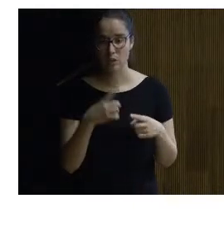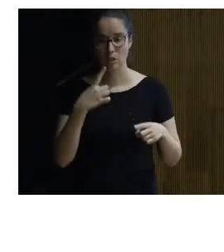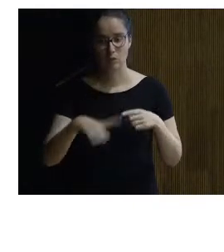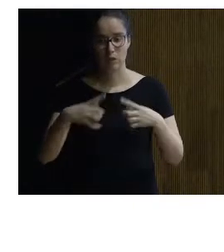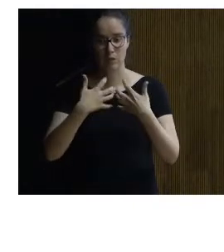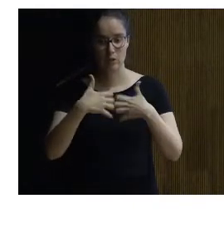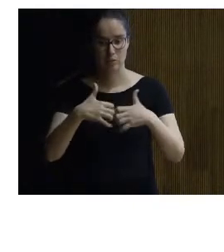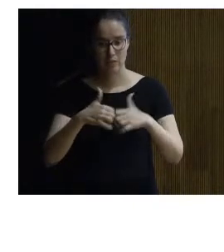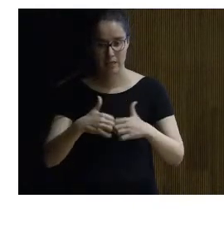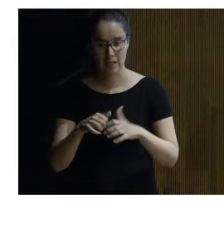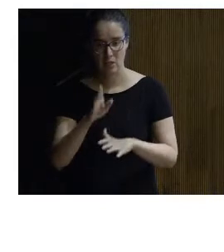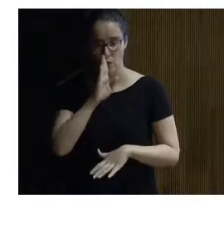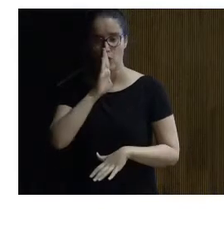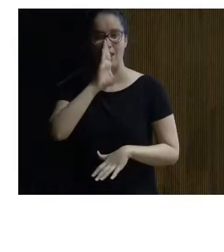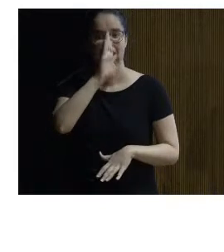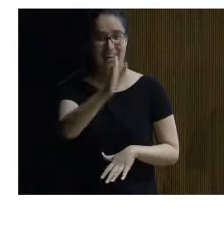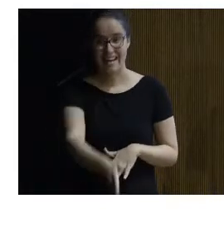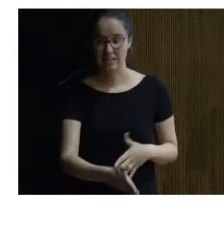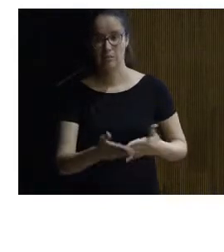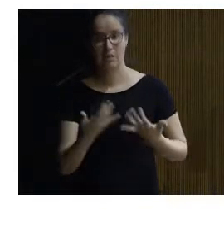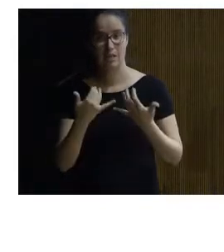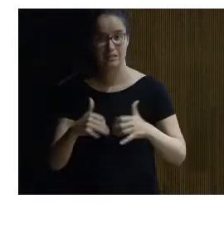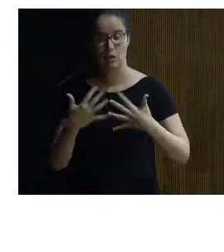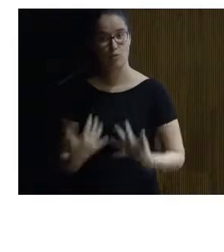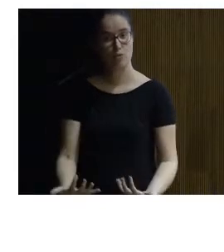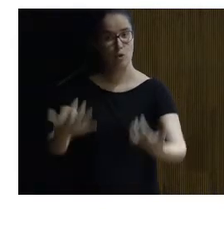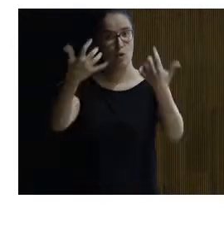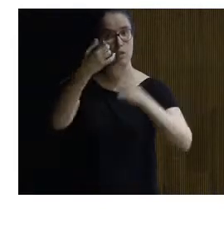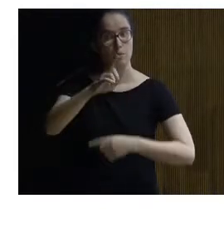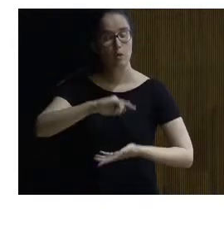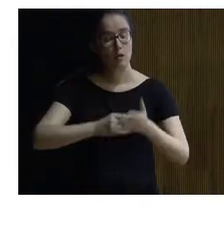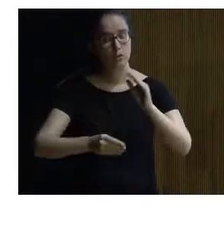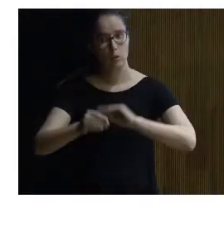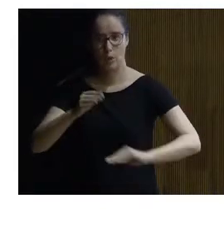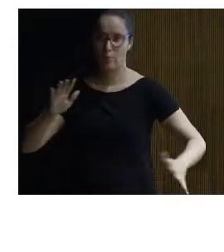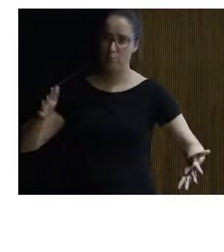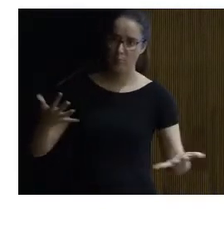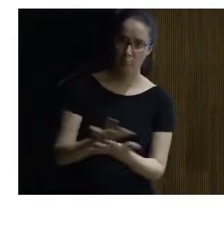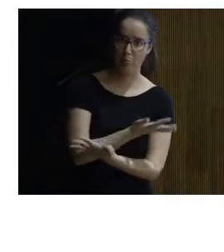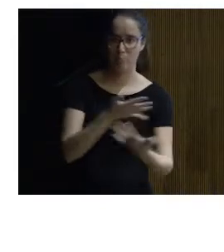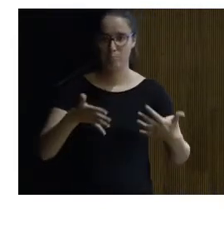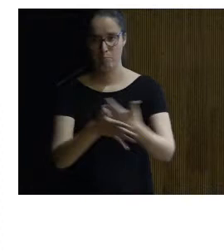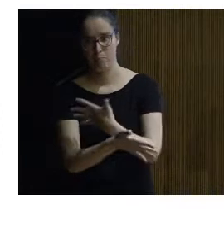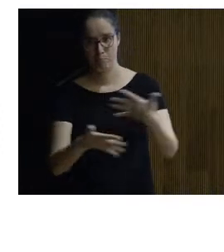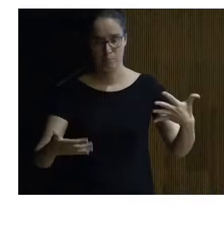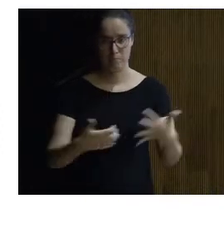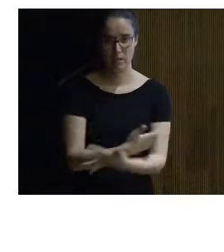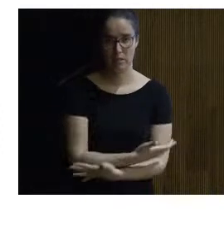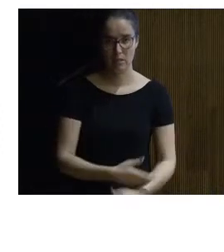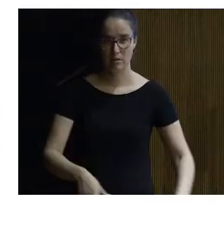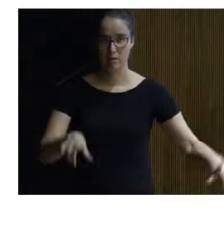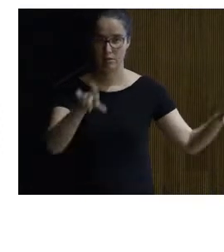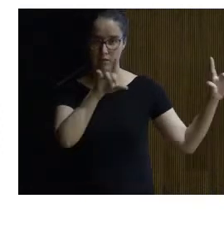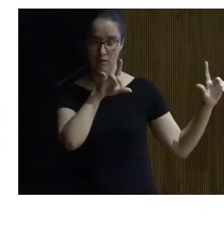mecánico que daba directamente al salón de actos pero bueno se llegó también a una solución intermedia aquí en este